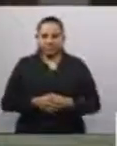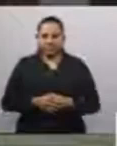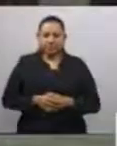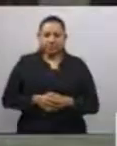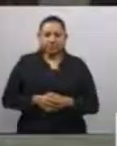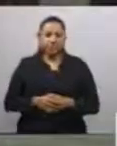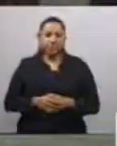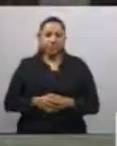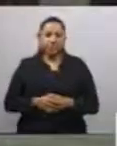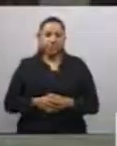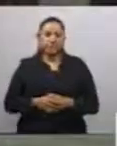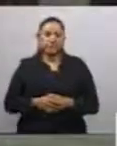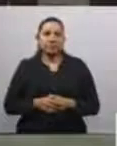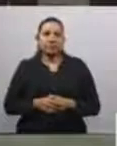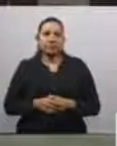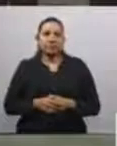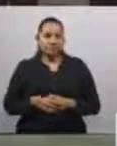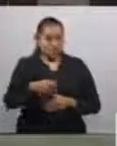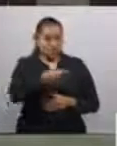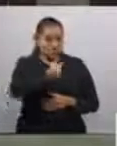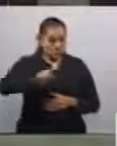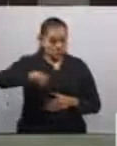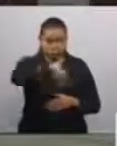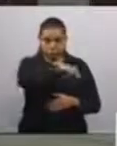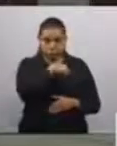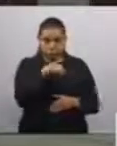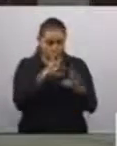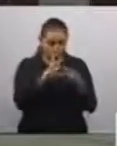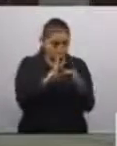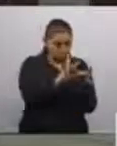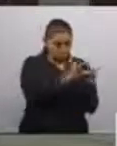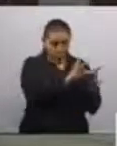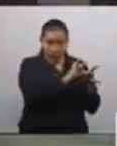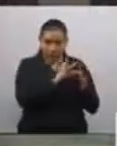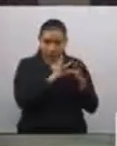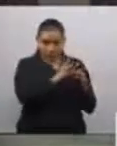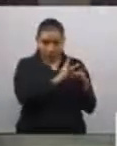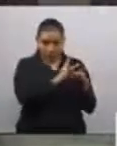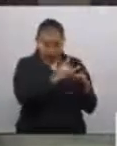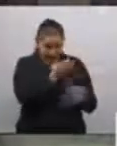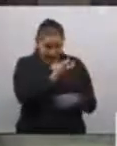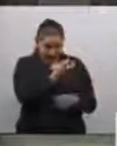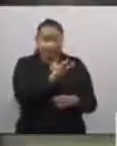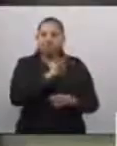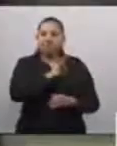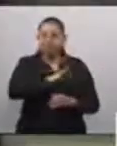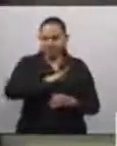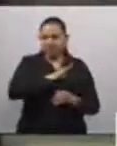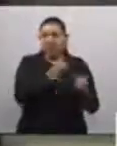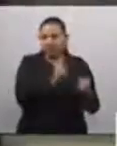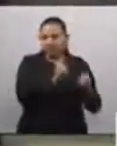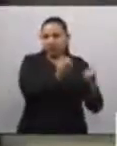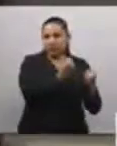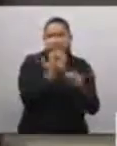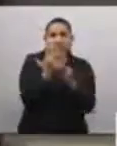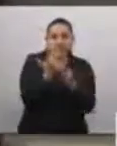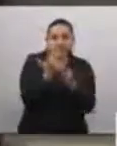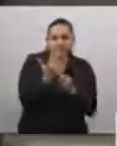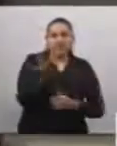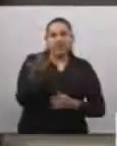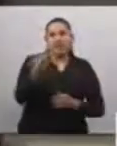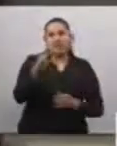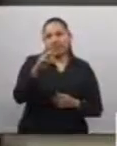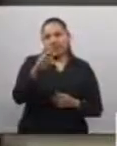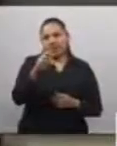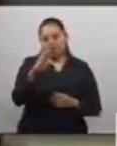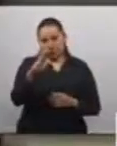Solo seremos fuertes y felices cuando nos mantengamos unidos. Melchor Ocampo. El día de